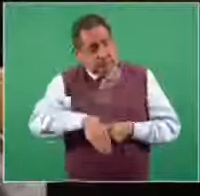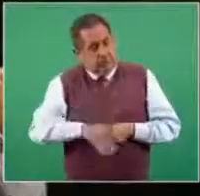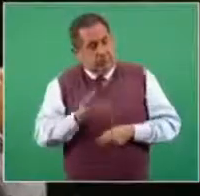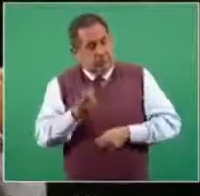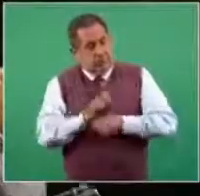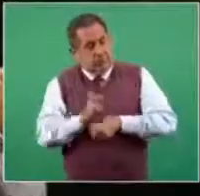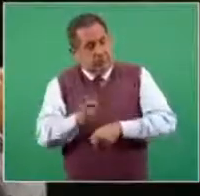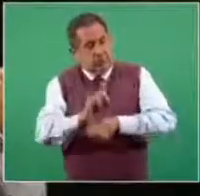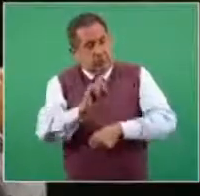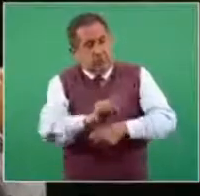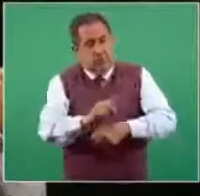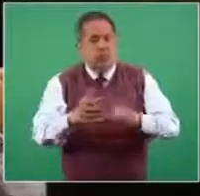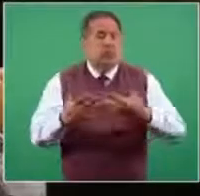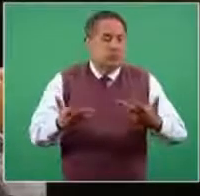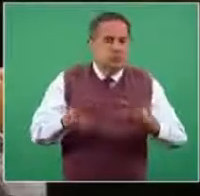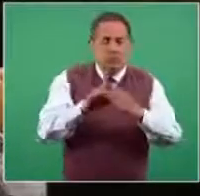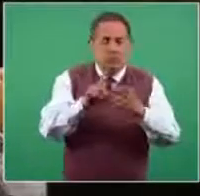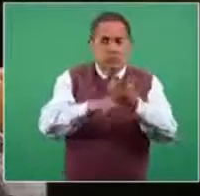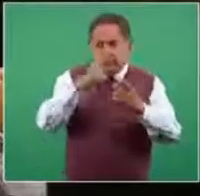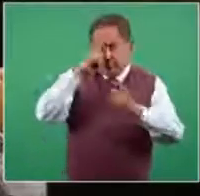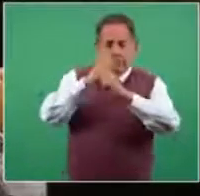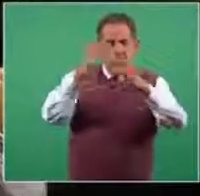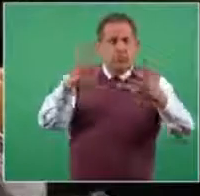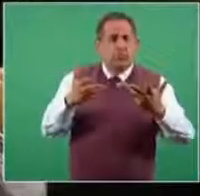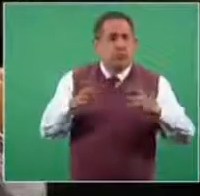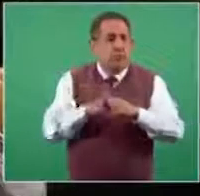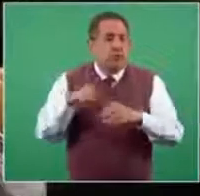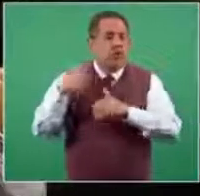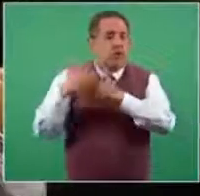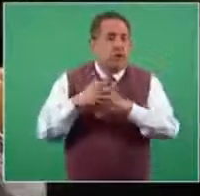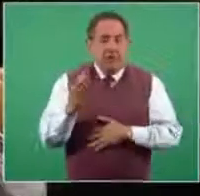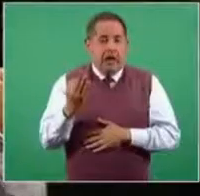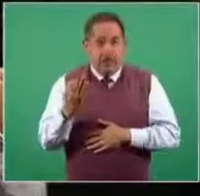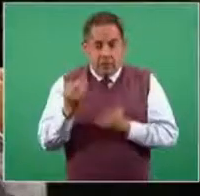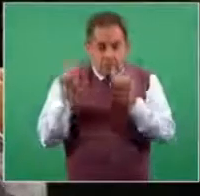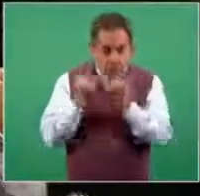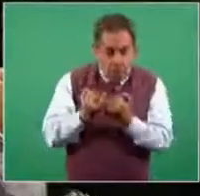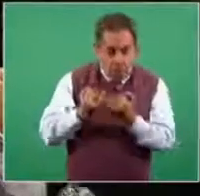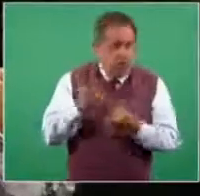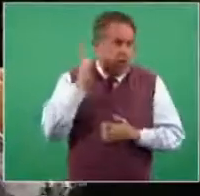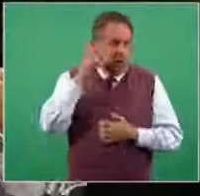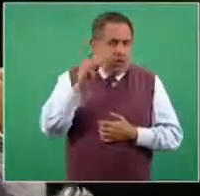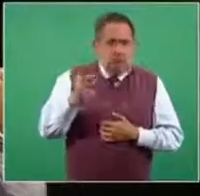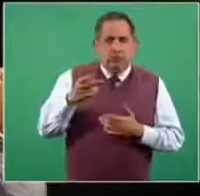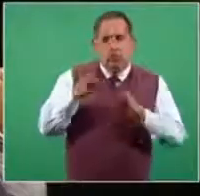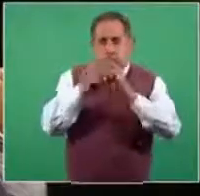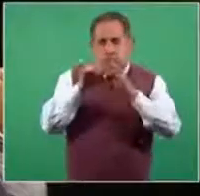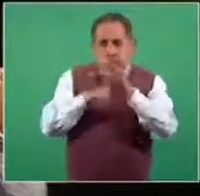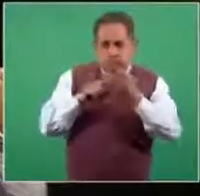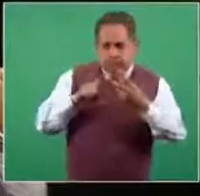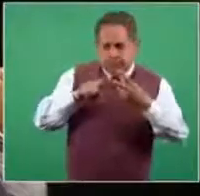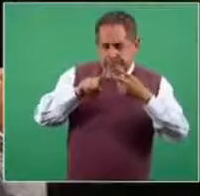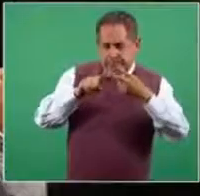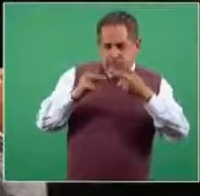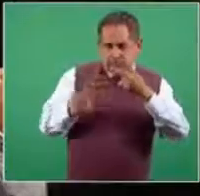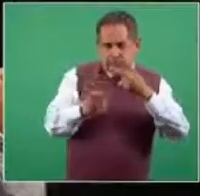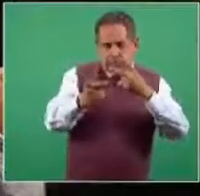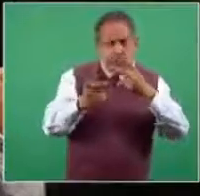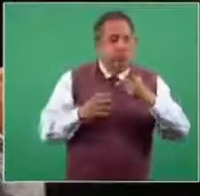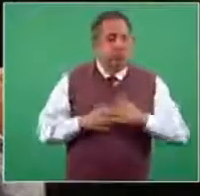Pues ahora sí que cómo visualiza usted que puede venir febrero, que esperemos que no sea así. Y una segunda pregunta, si me permite.